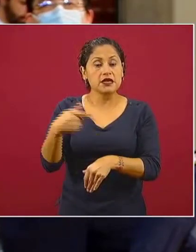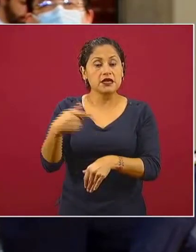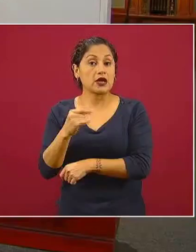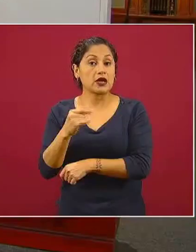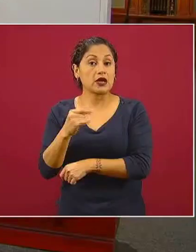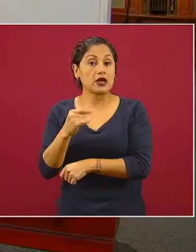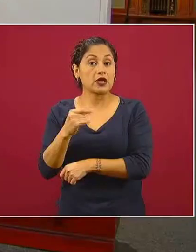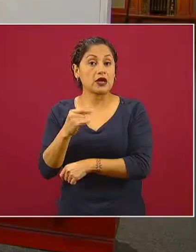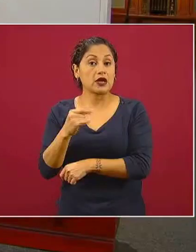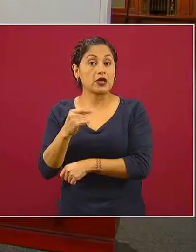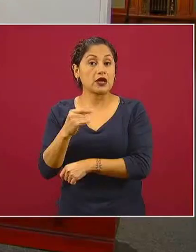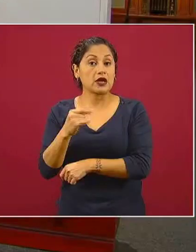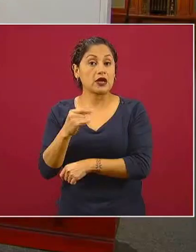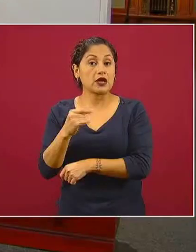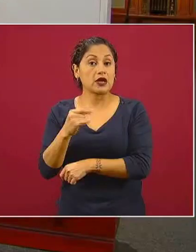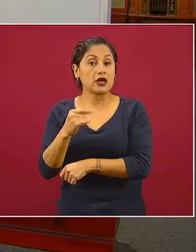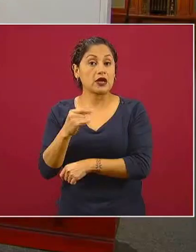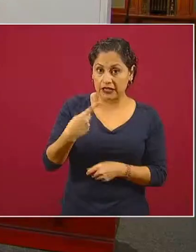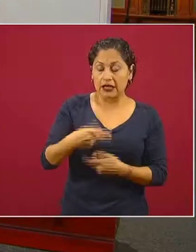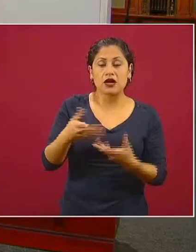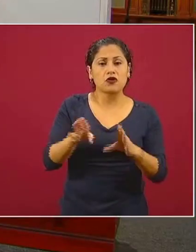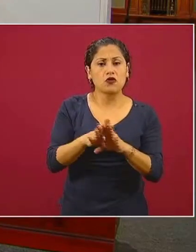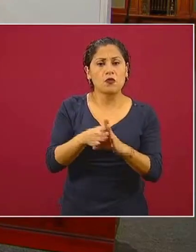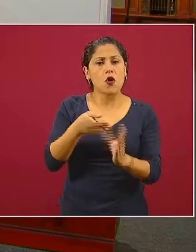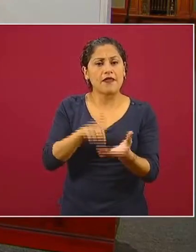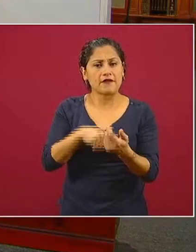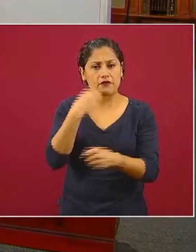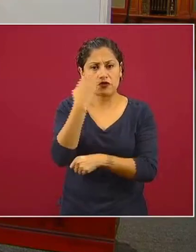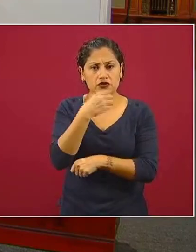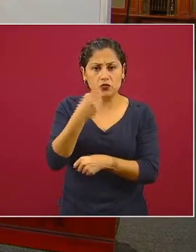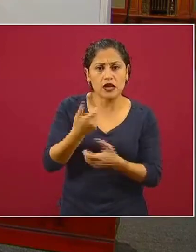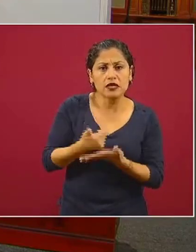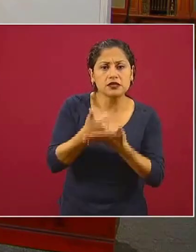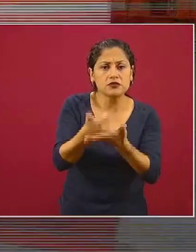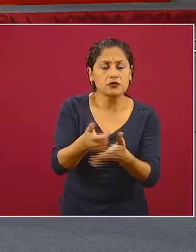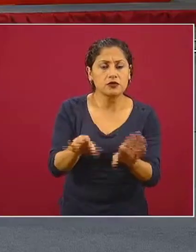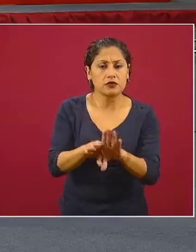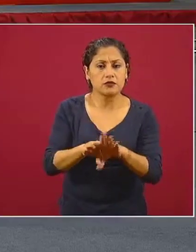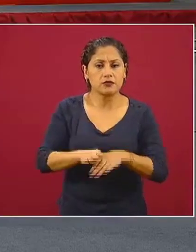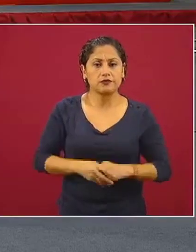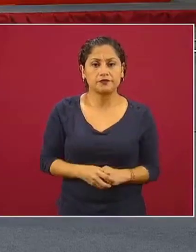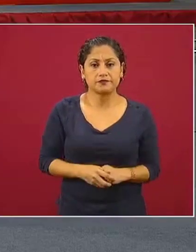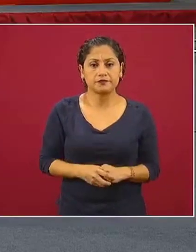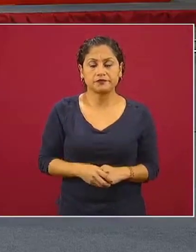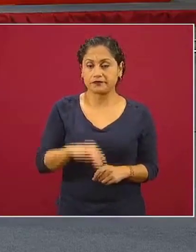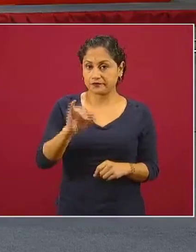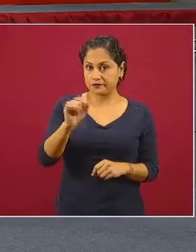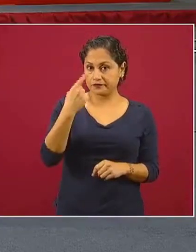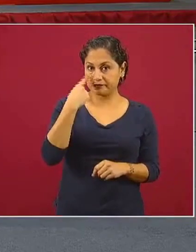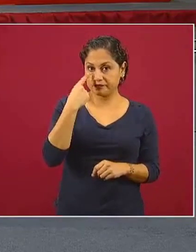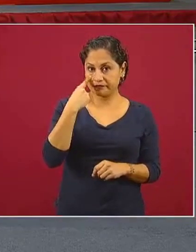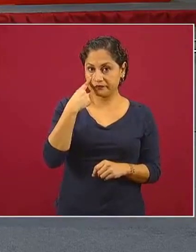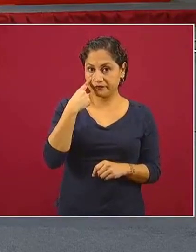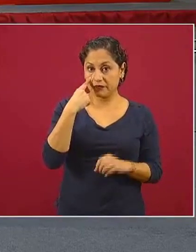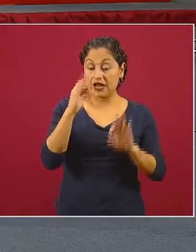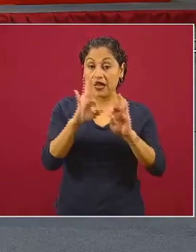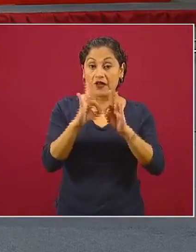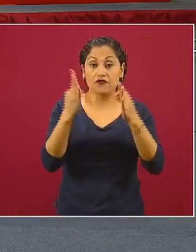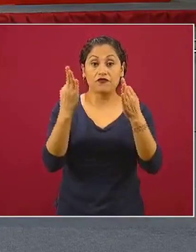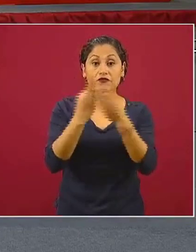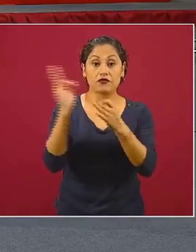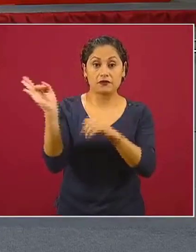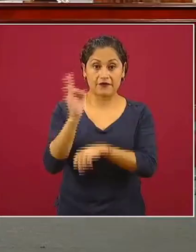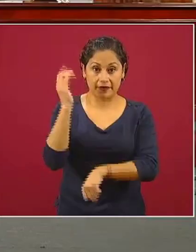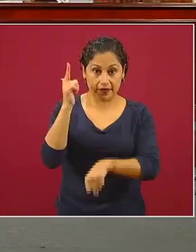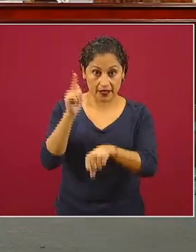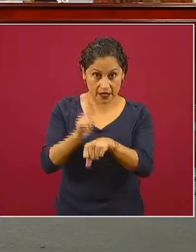talones de Aquiles de la sociedad mexicana desde las escuelas este secretario Sí, la estrategia federal de apoyo